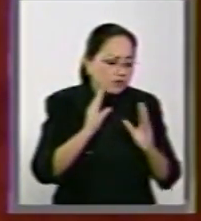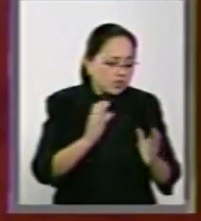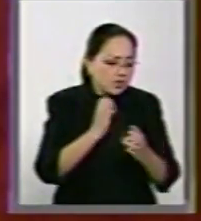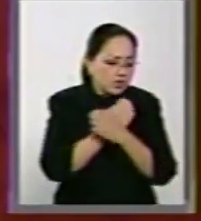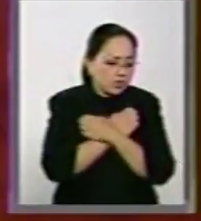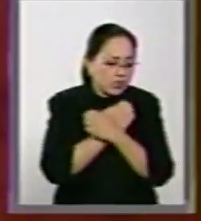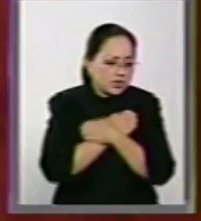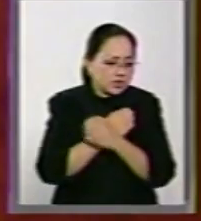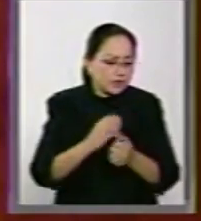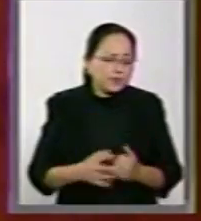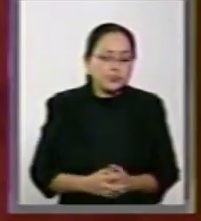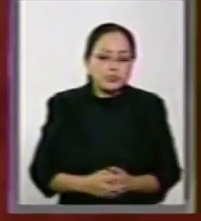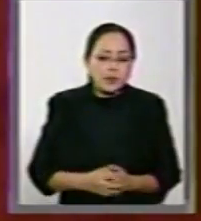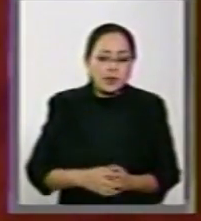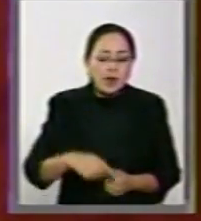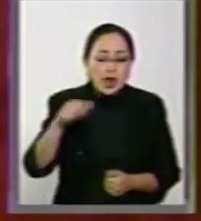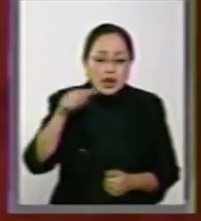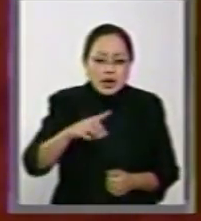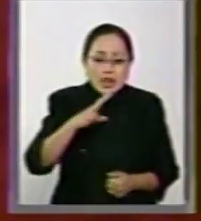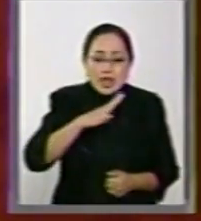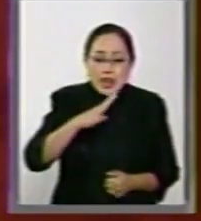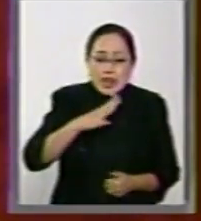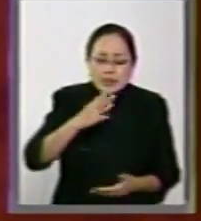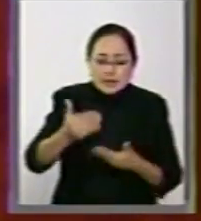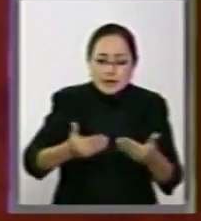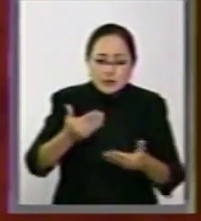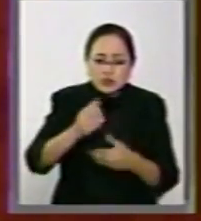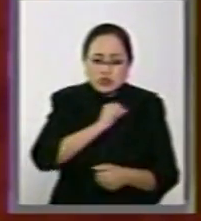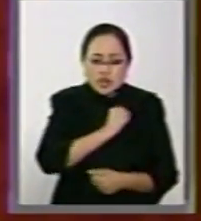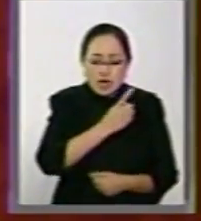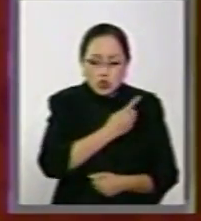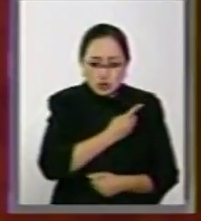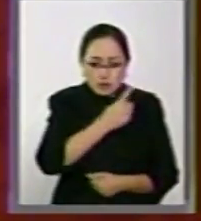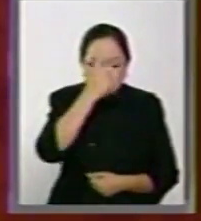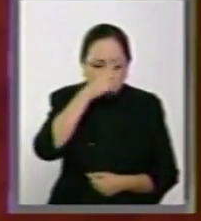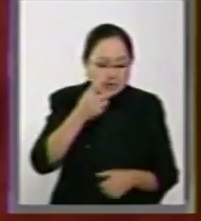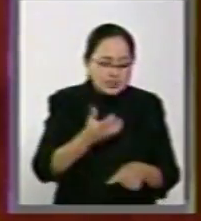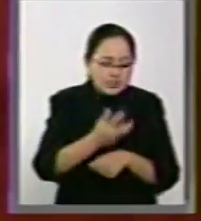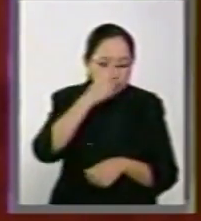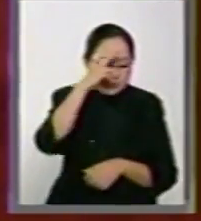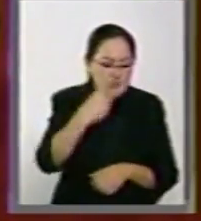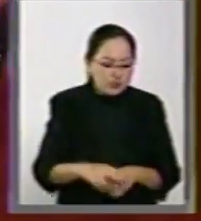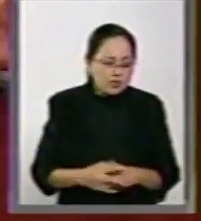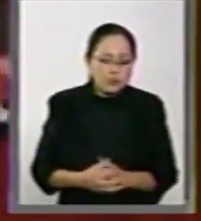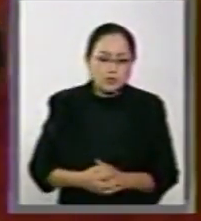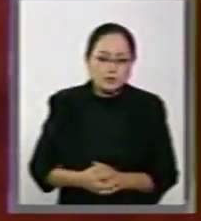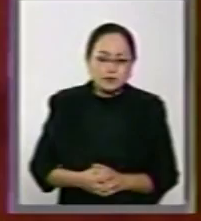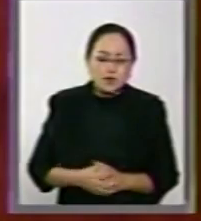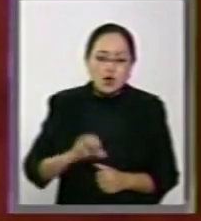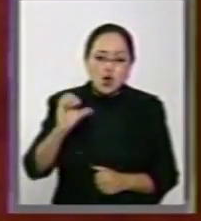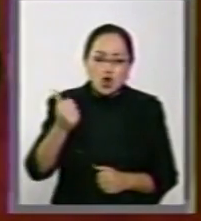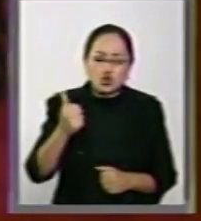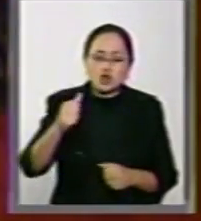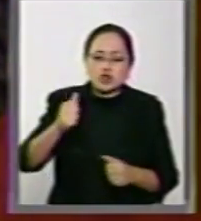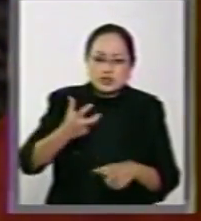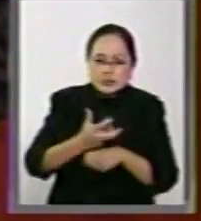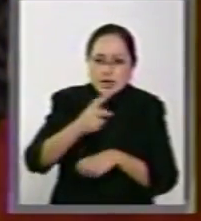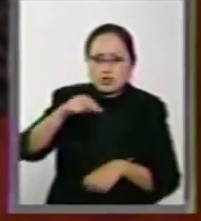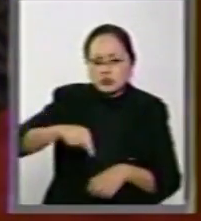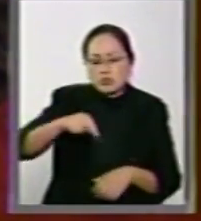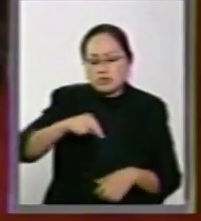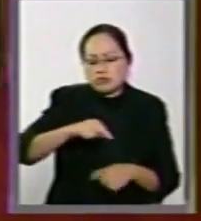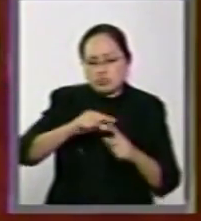que aquí se ha dado el servicio de salud para los del Estado de México y de otras entidades federativas?